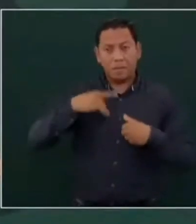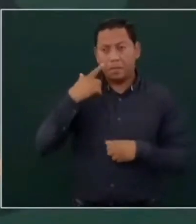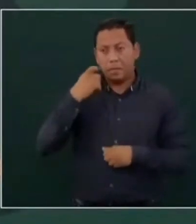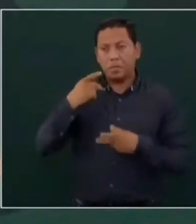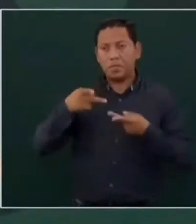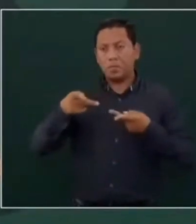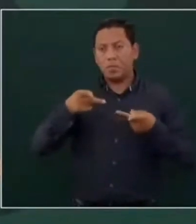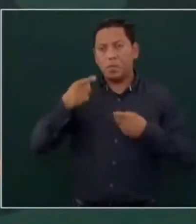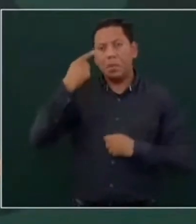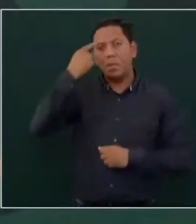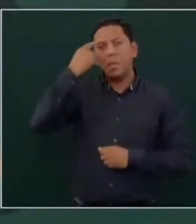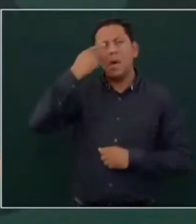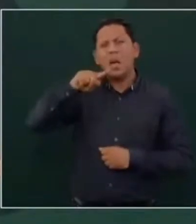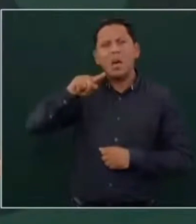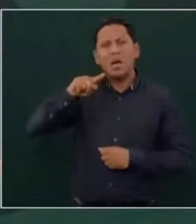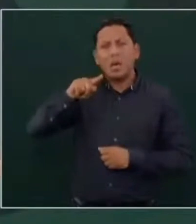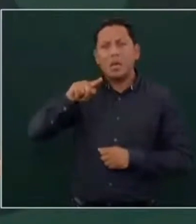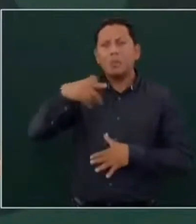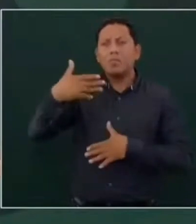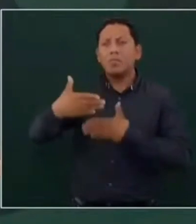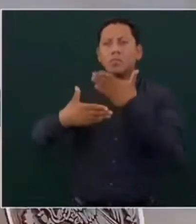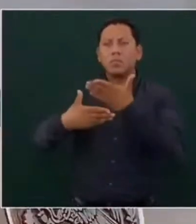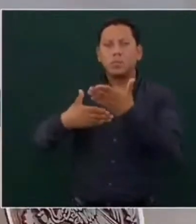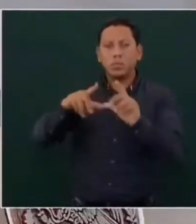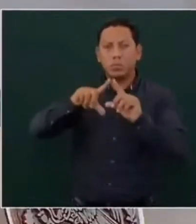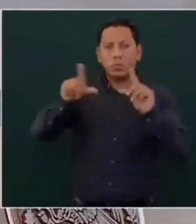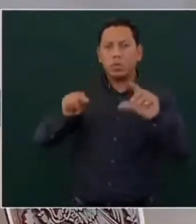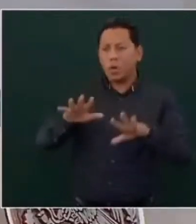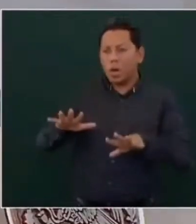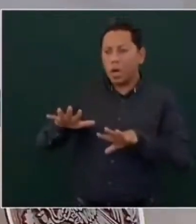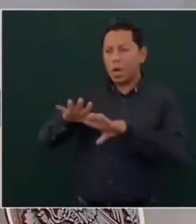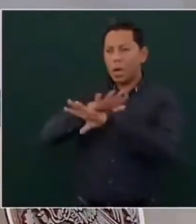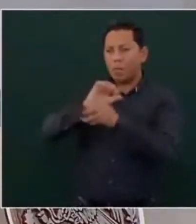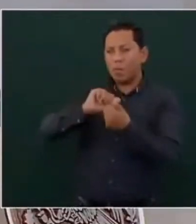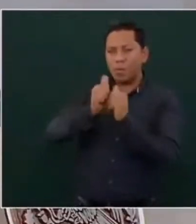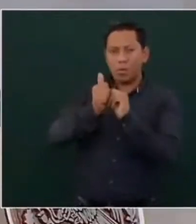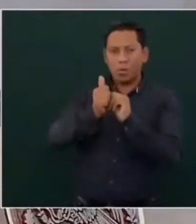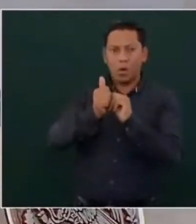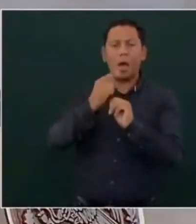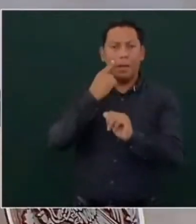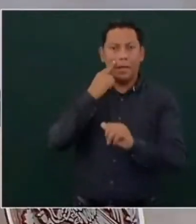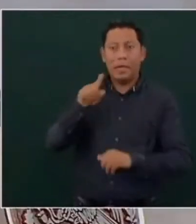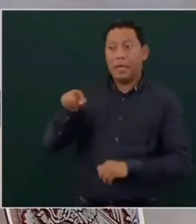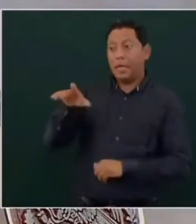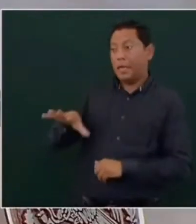para lograr un cambio esas organizaciones